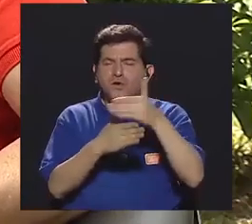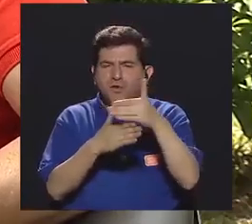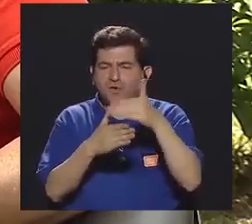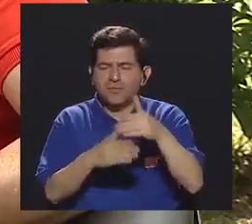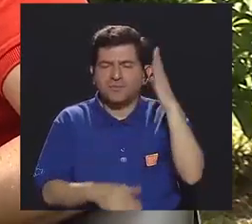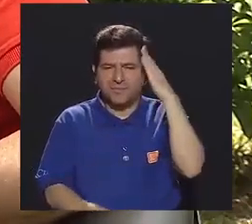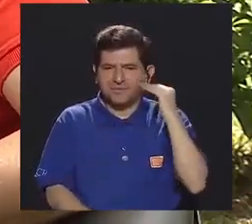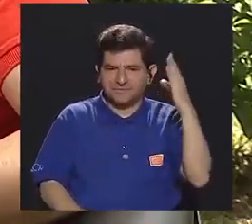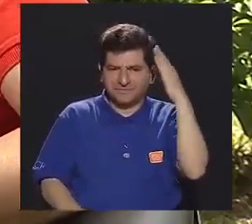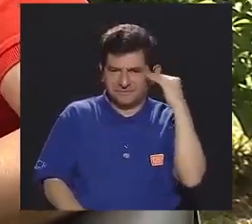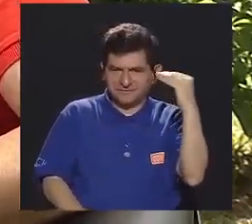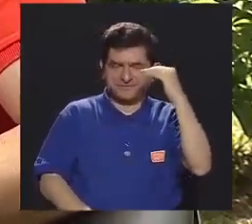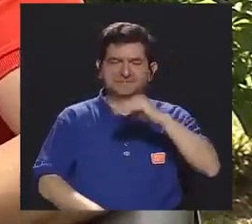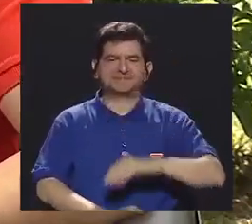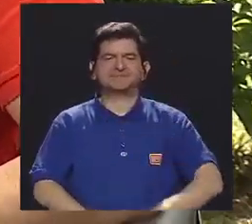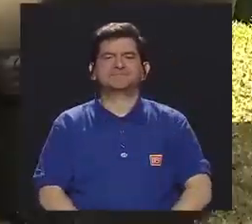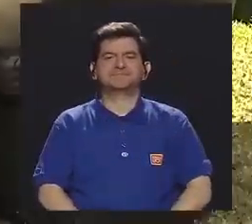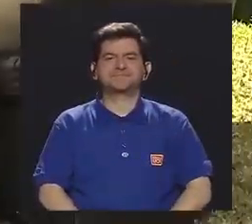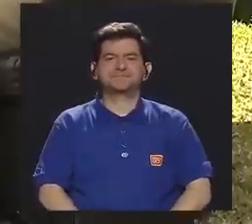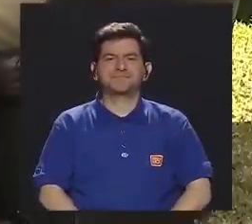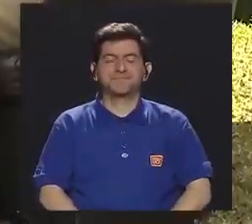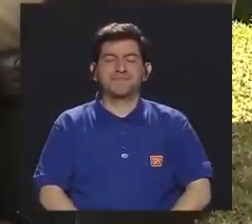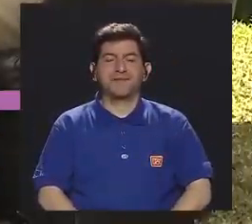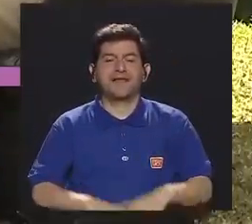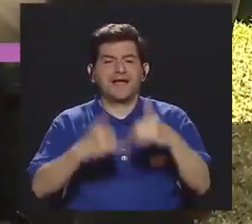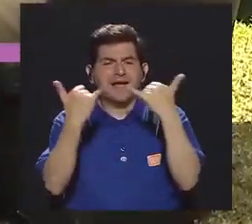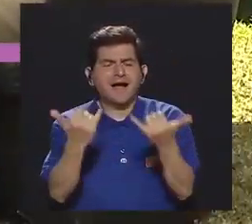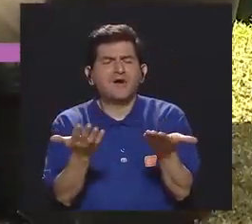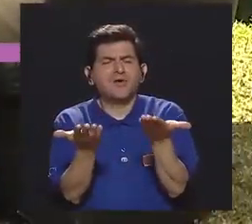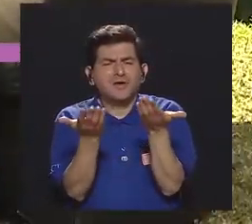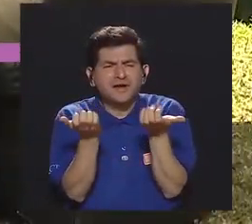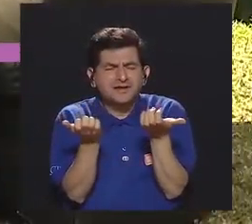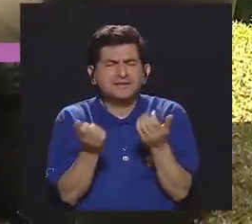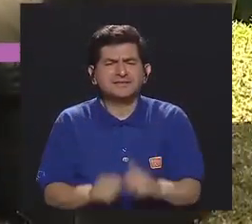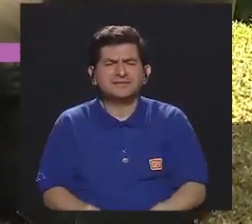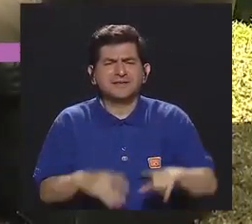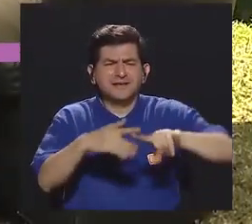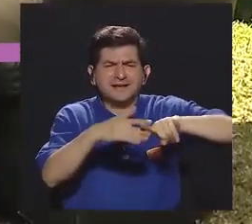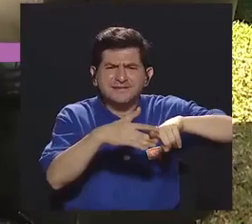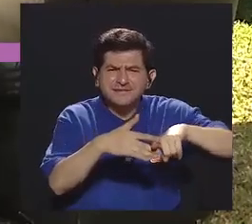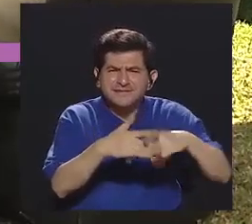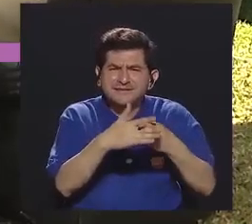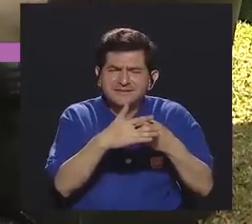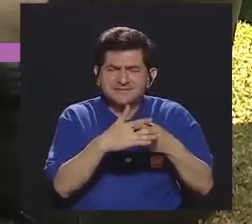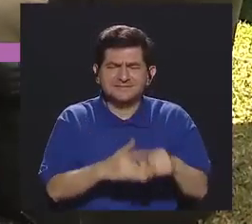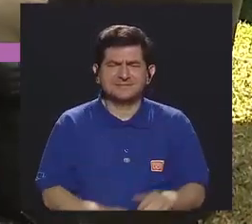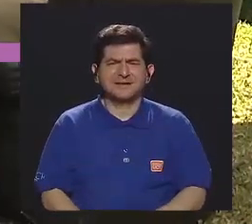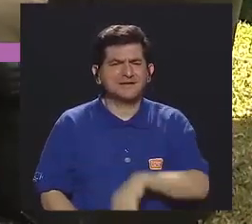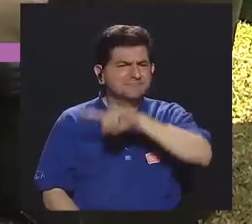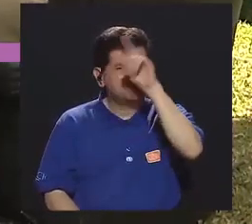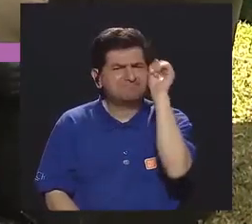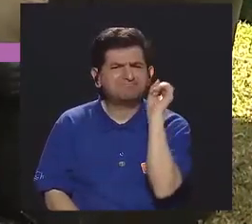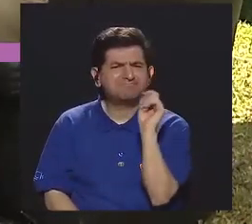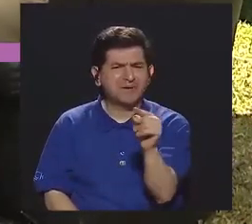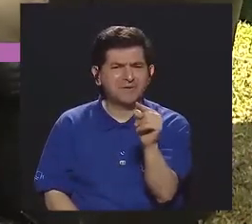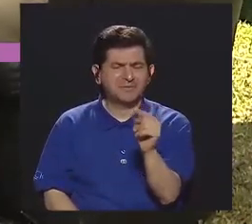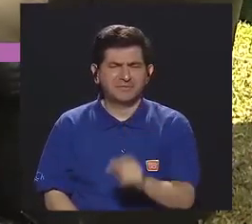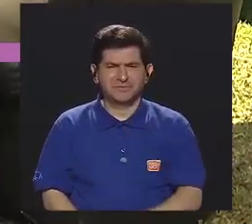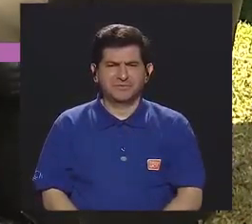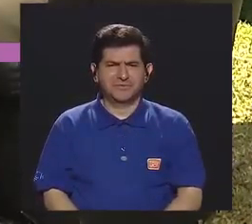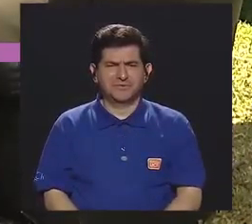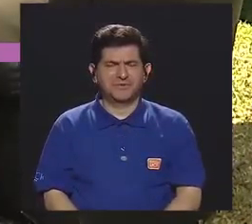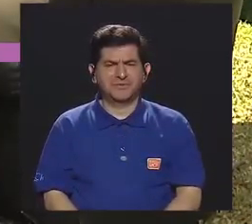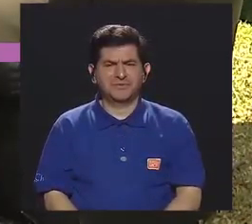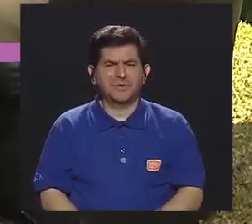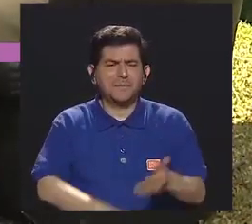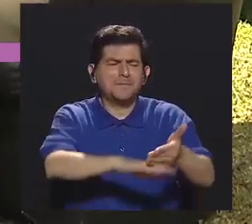compartiendo sus experiencias. Y bueno, en este bloque yo quisiera abrirlo preguntándoles